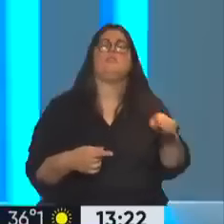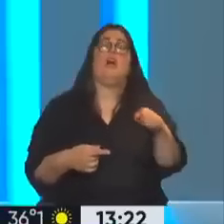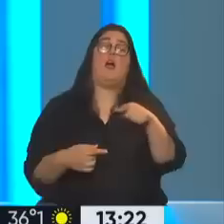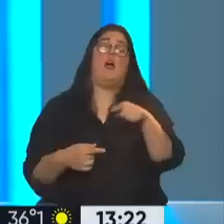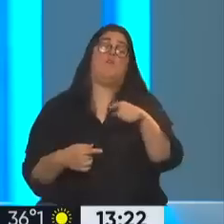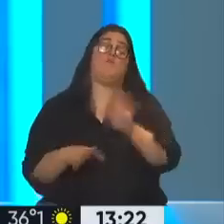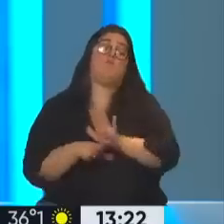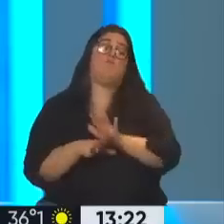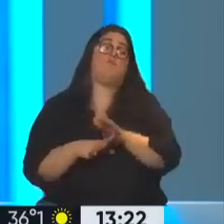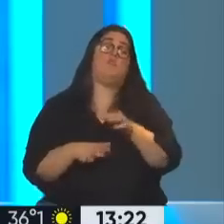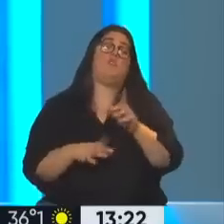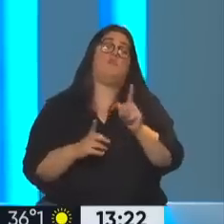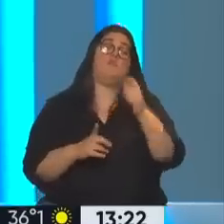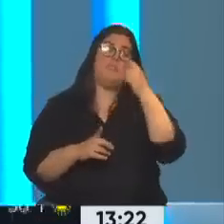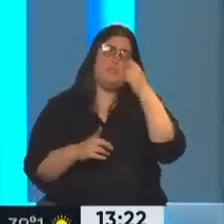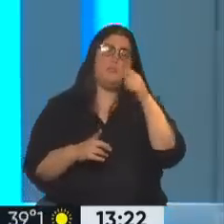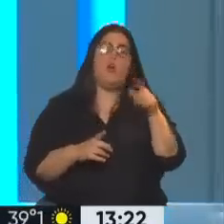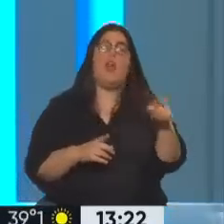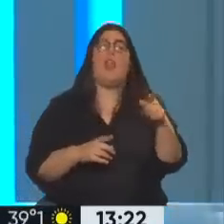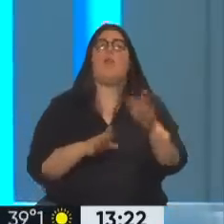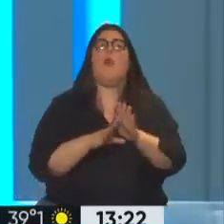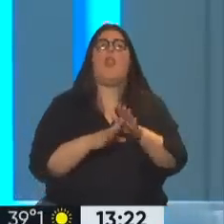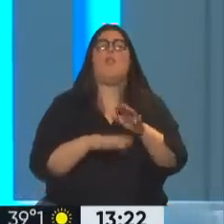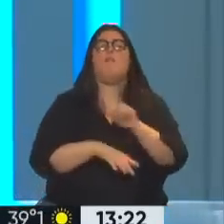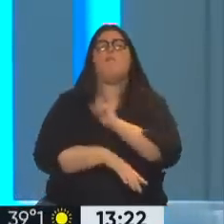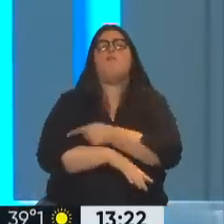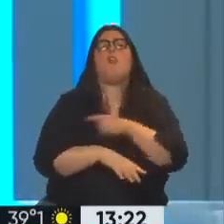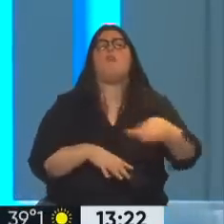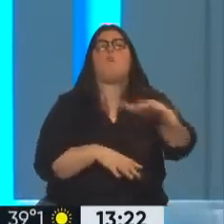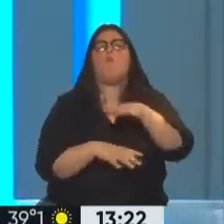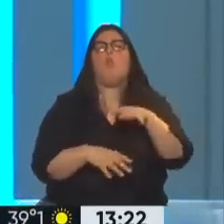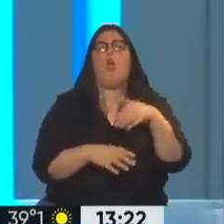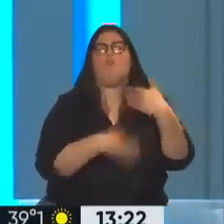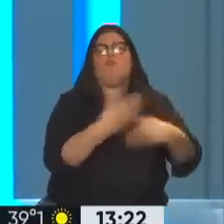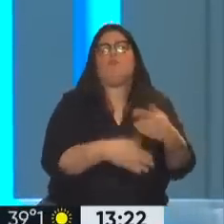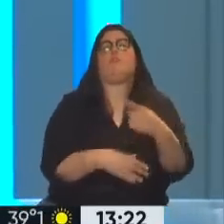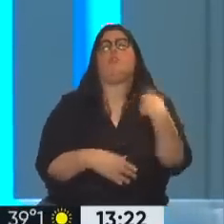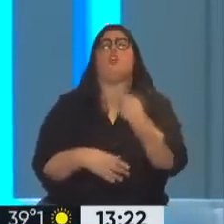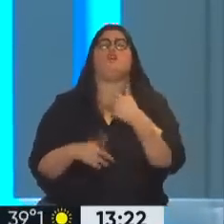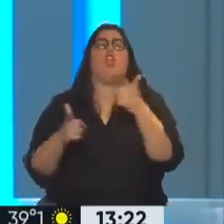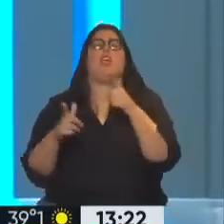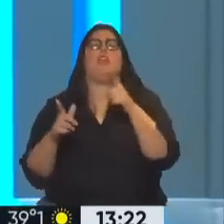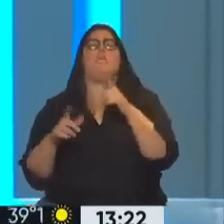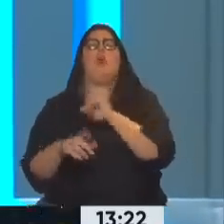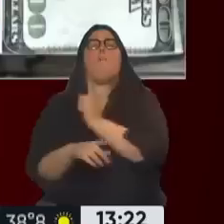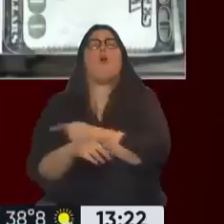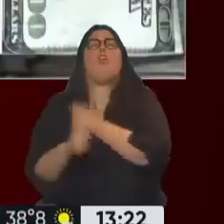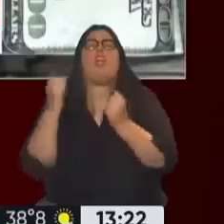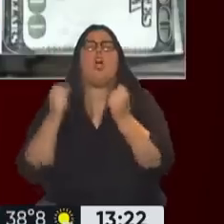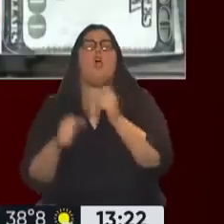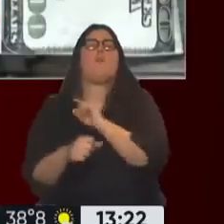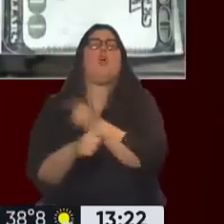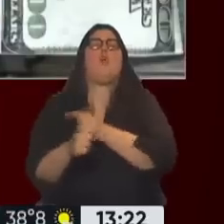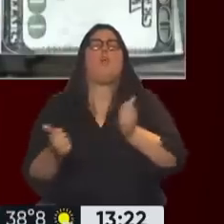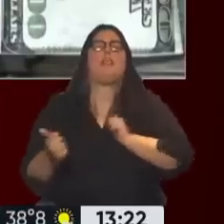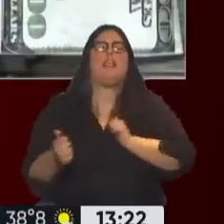gobierno, también puede impulsar mucho la construcción del poder popular. Lo único que tiene la izquierda, nosotros no tenemos poder mediático, poder económico, poder militar, poder de